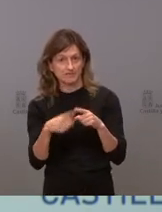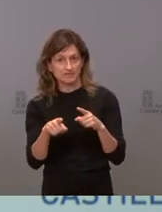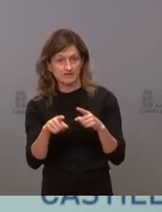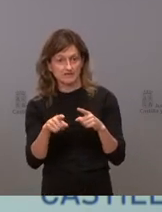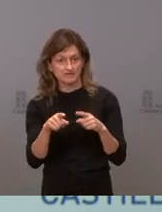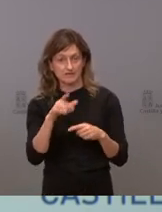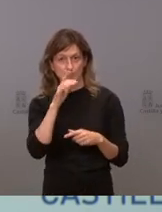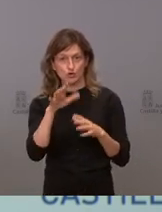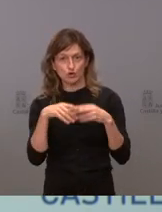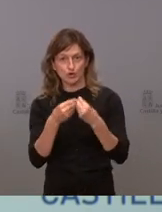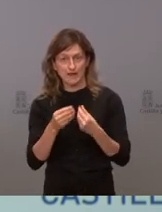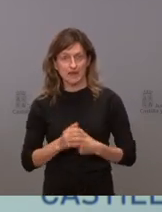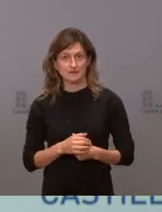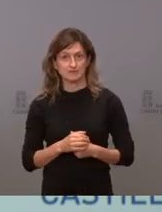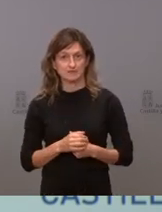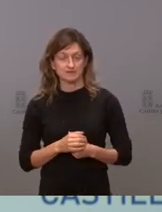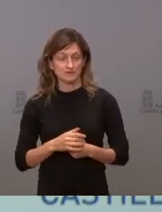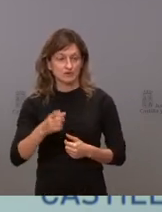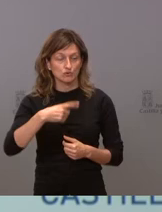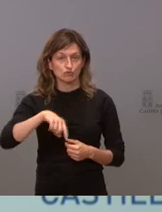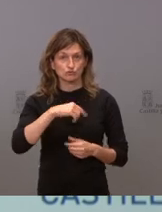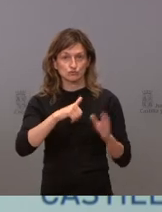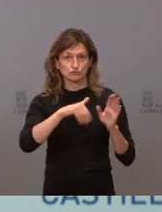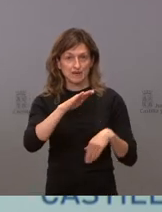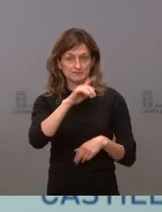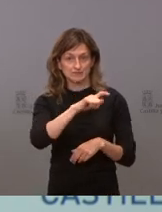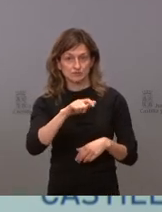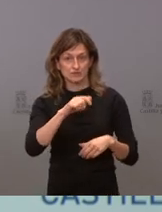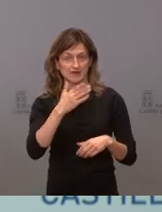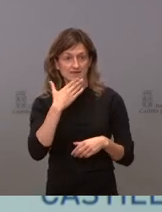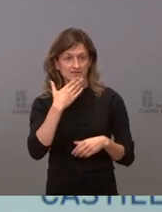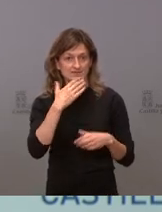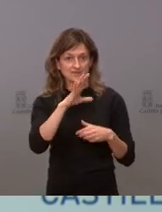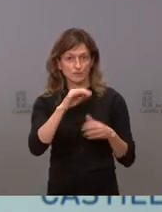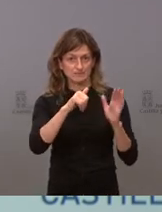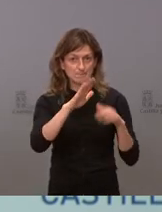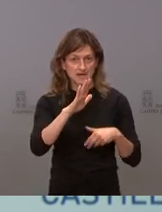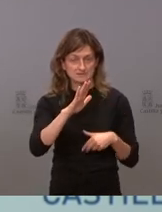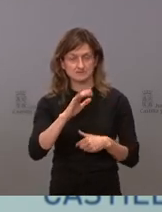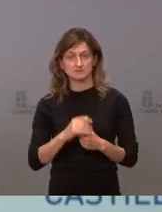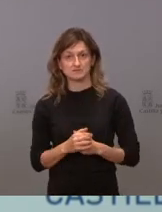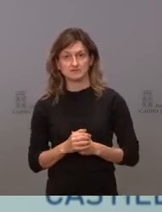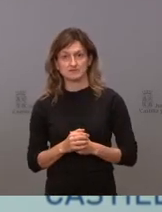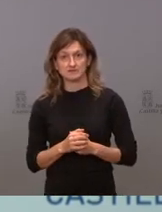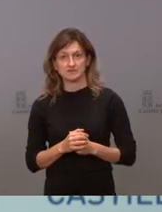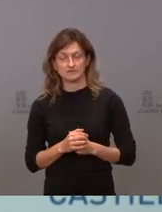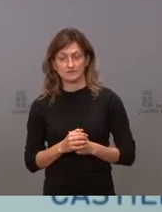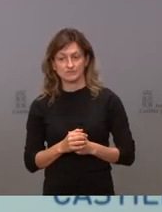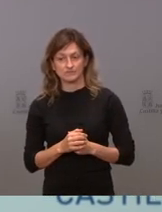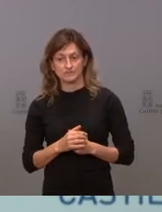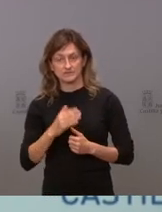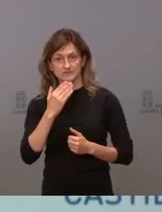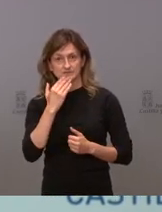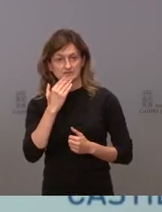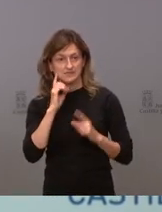de población global tenemos más población en mayores de 50 que lo que nos correspondería si se